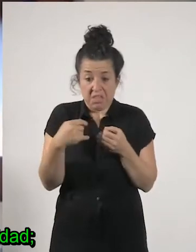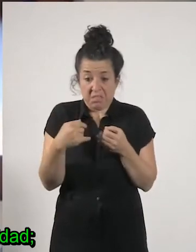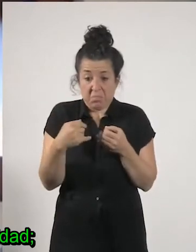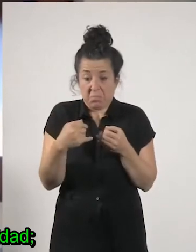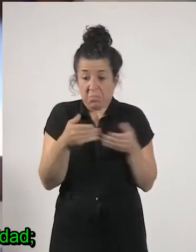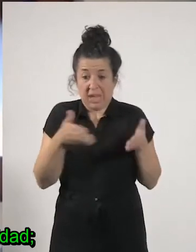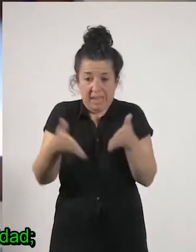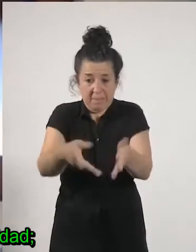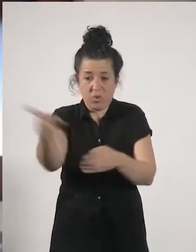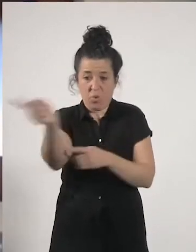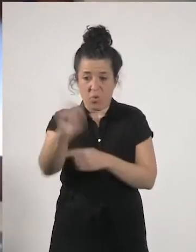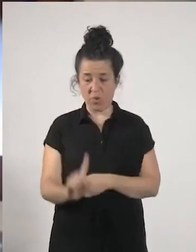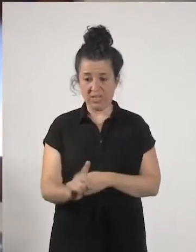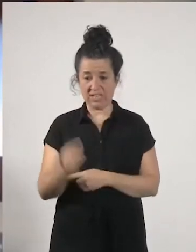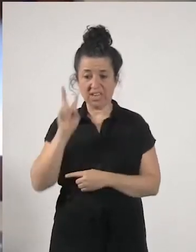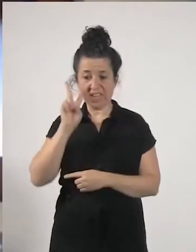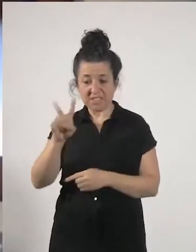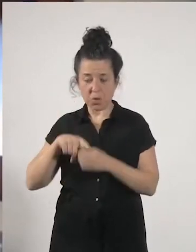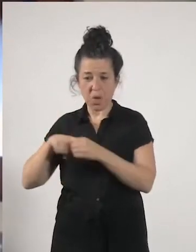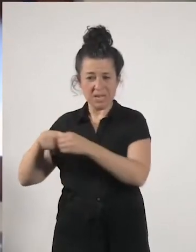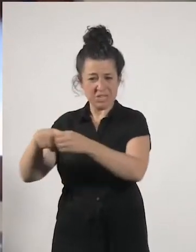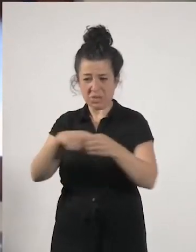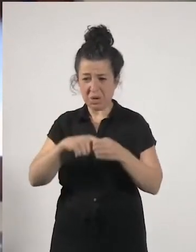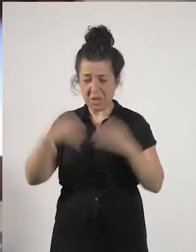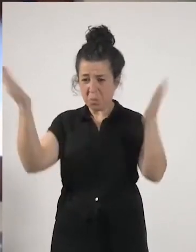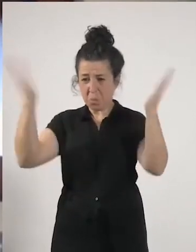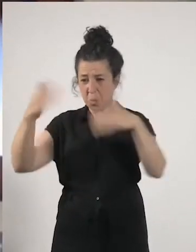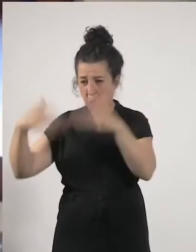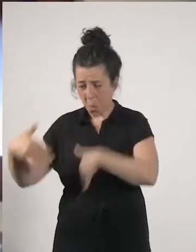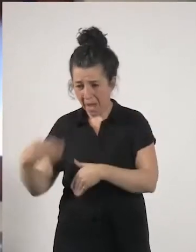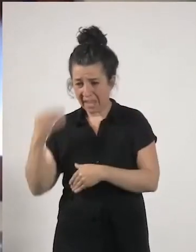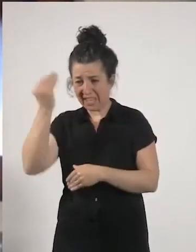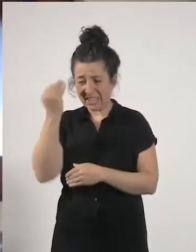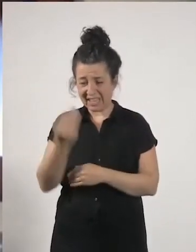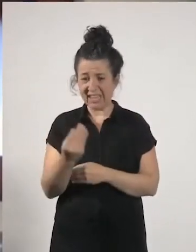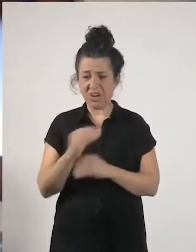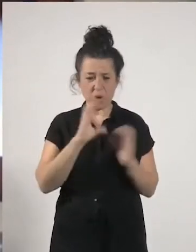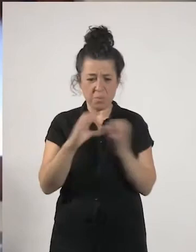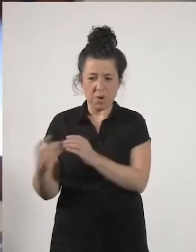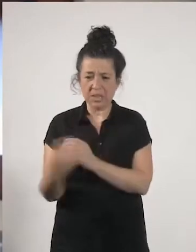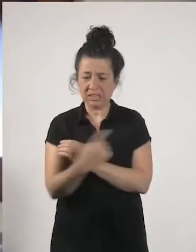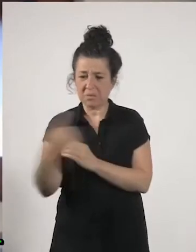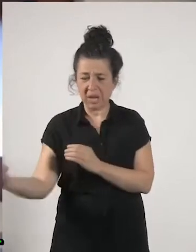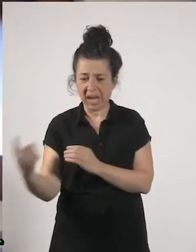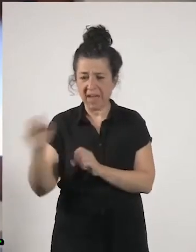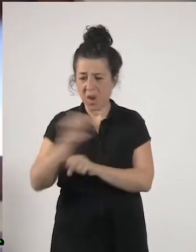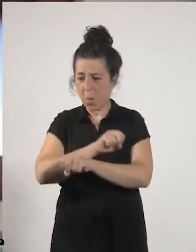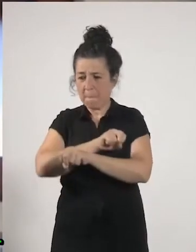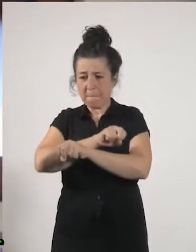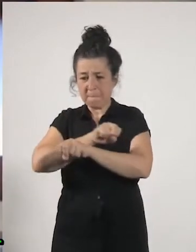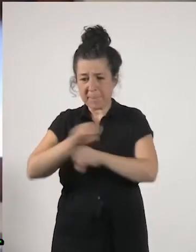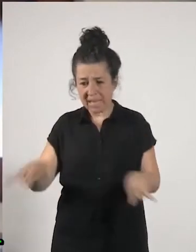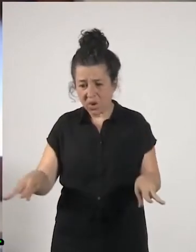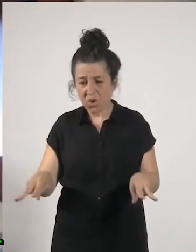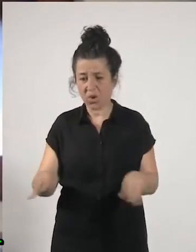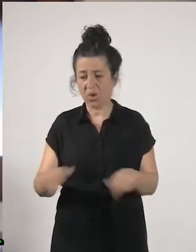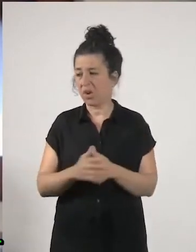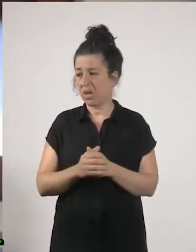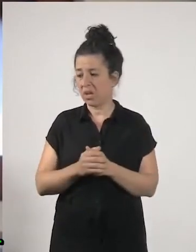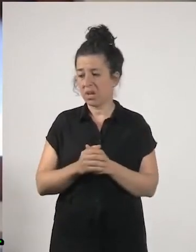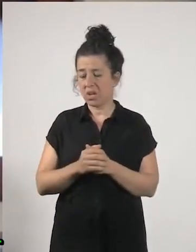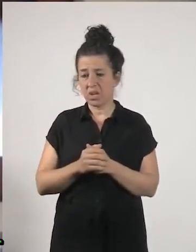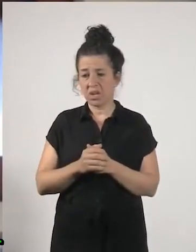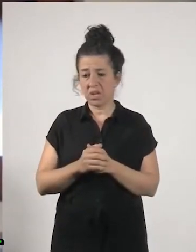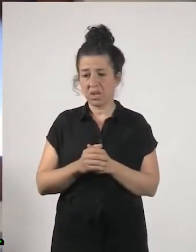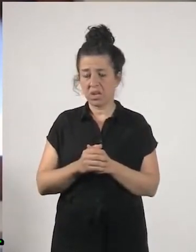creo que se ha sacado lo peor de cada colectivo y no me y ya sé como